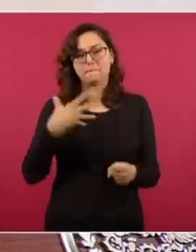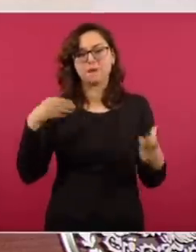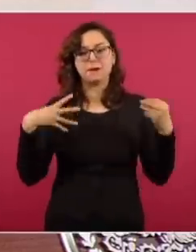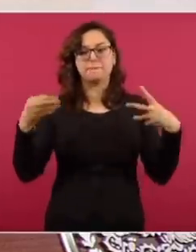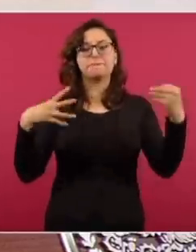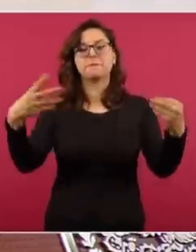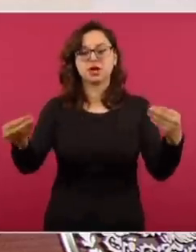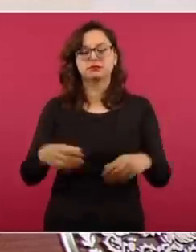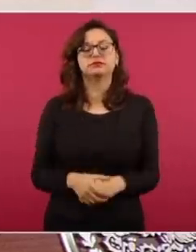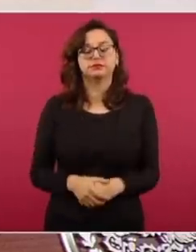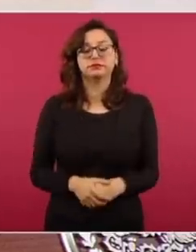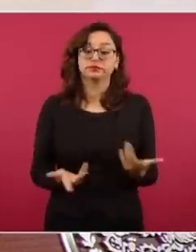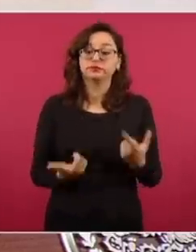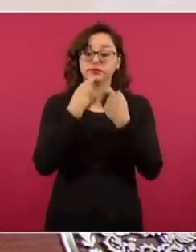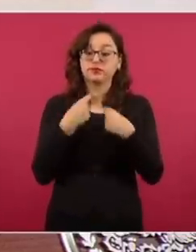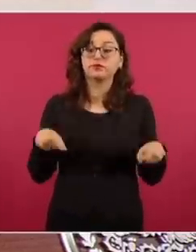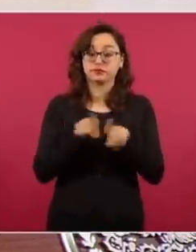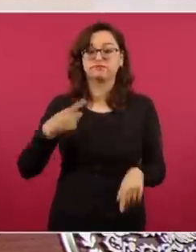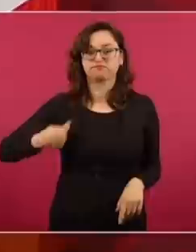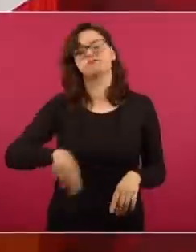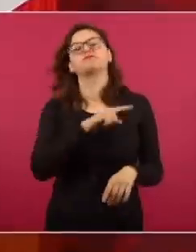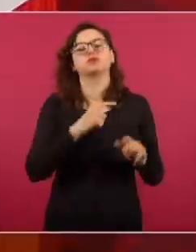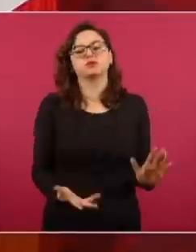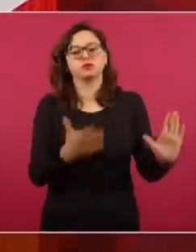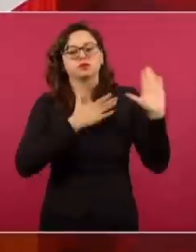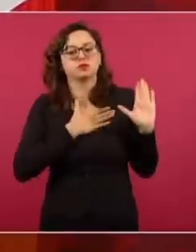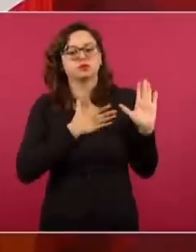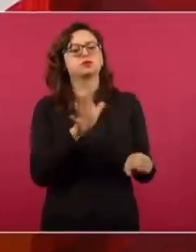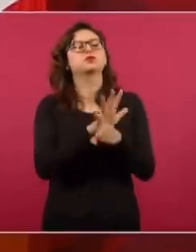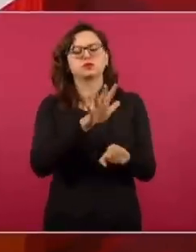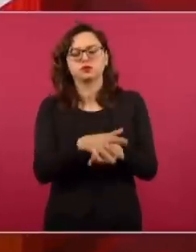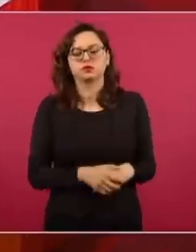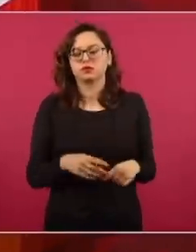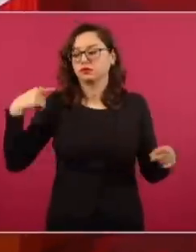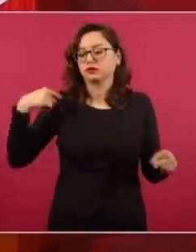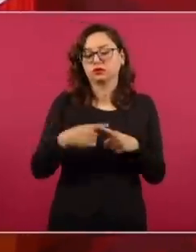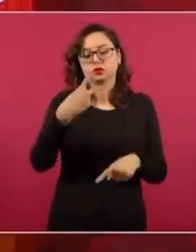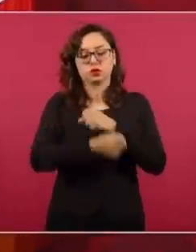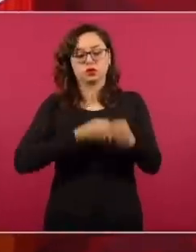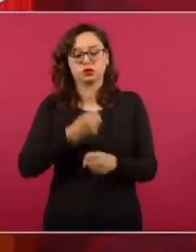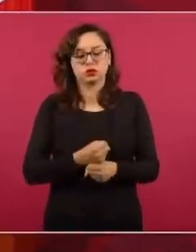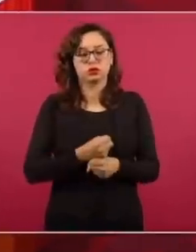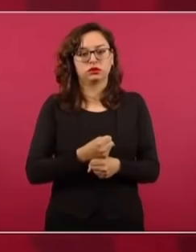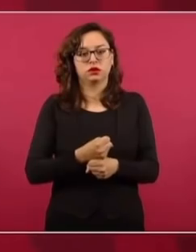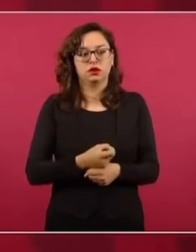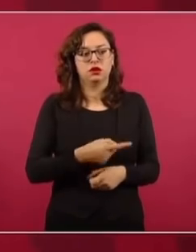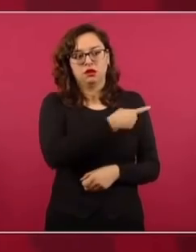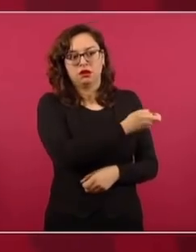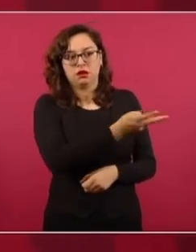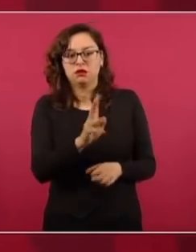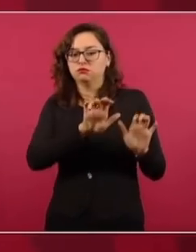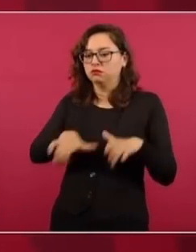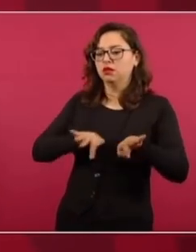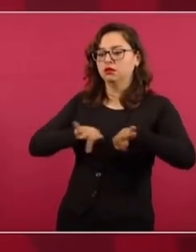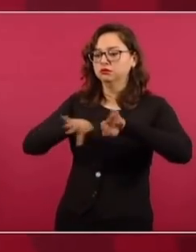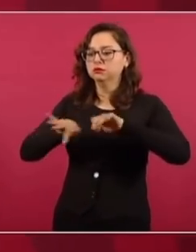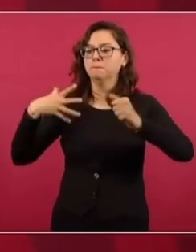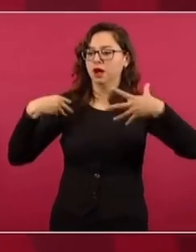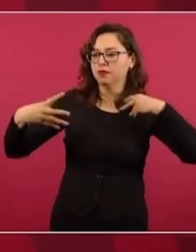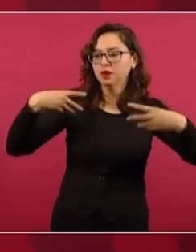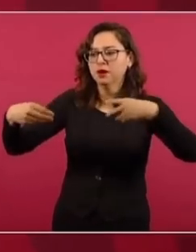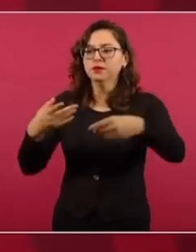vamos a cumplir el compromiso con ellos de que todos los que estuvieron trabajando y fueron contratados para